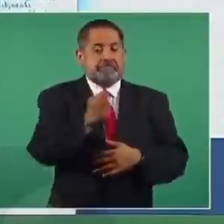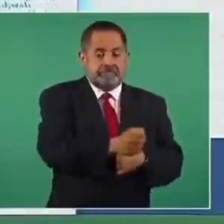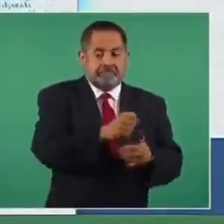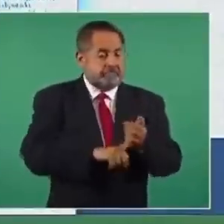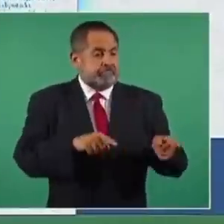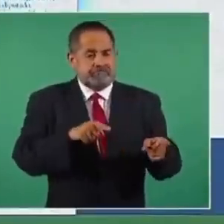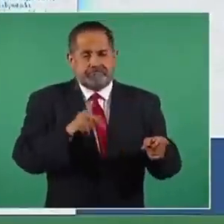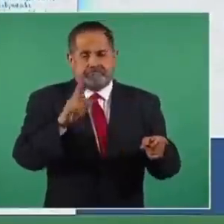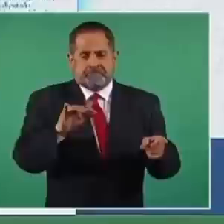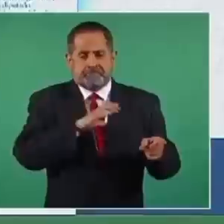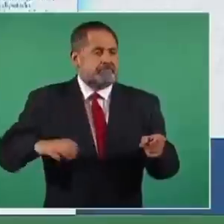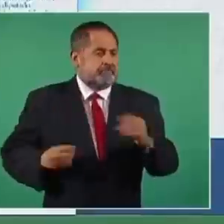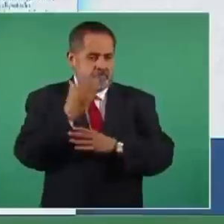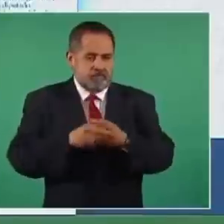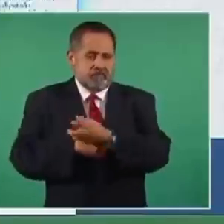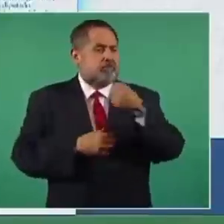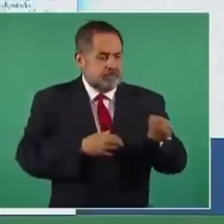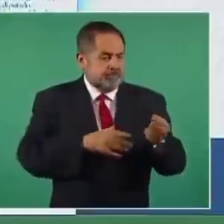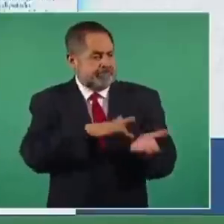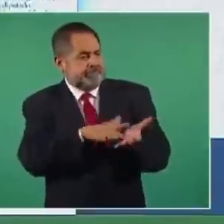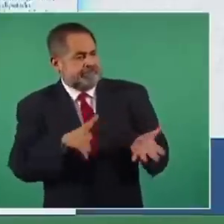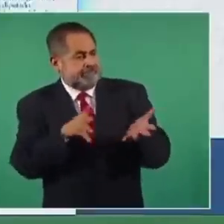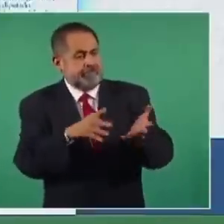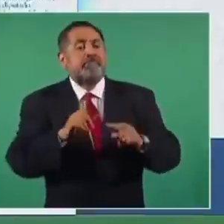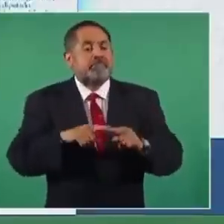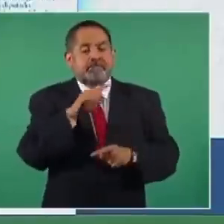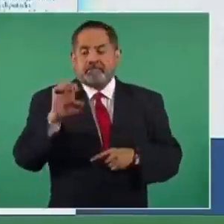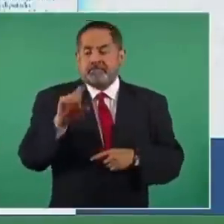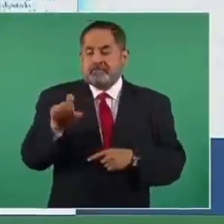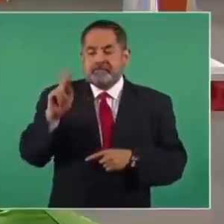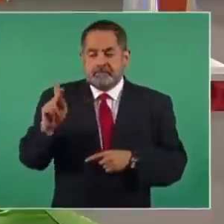y postulan a Ernesto Zedillo.